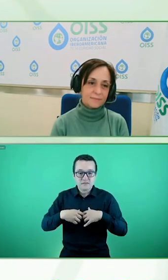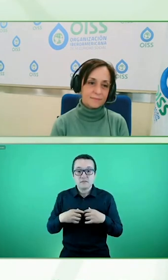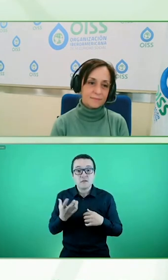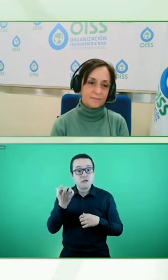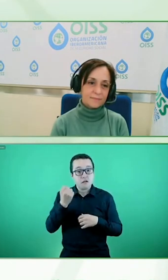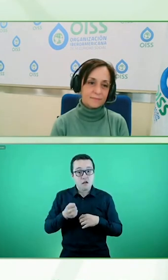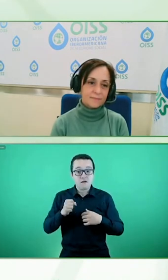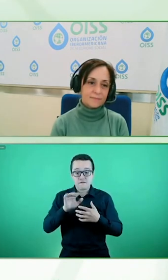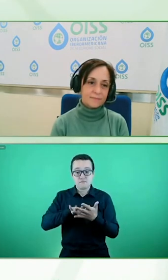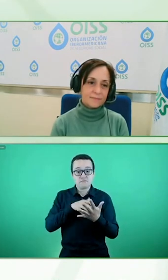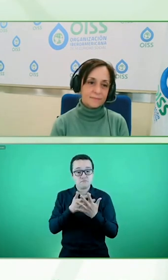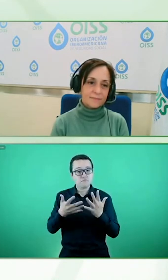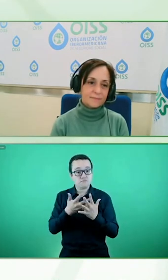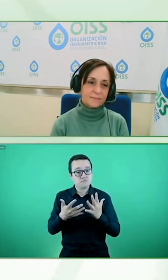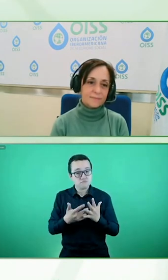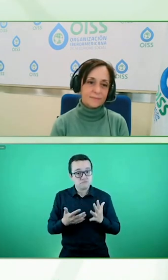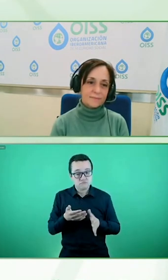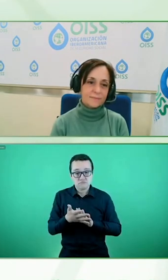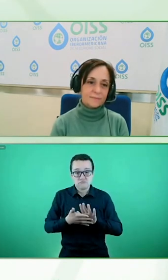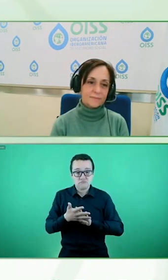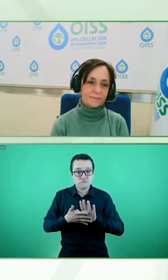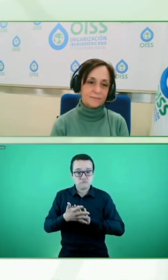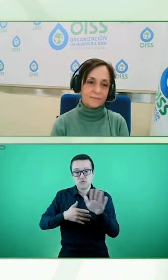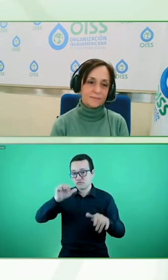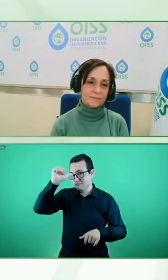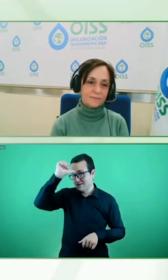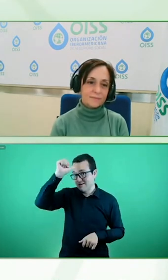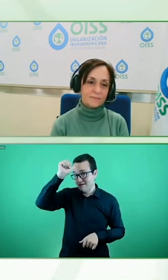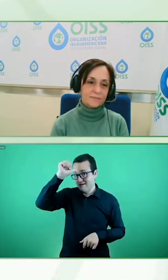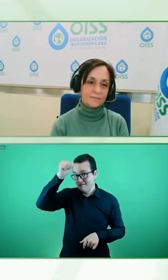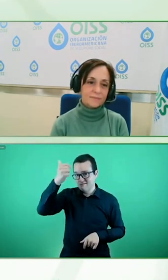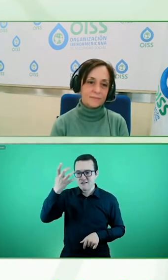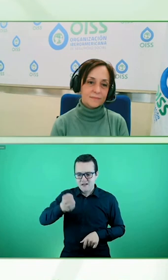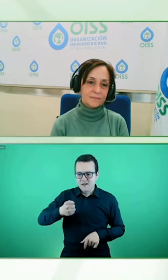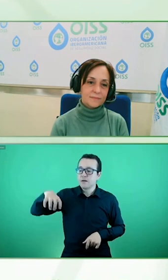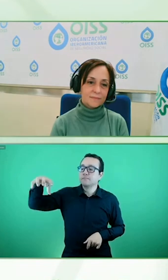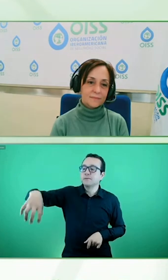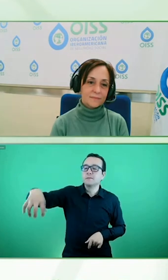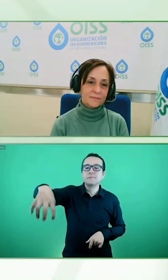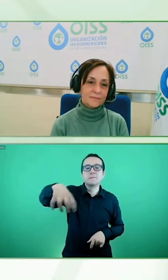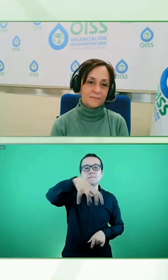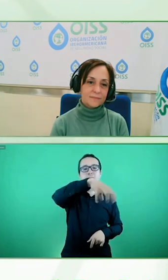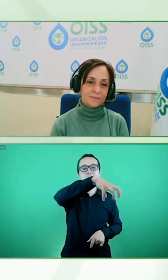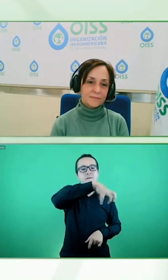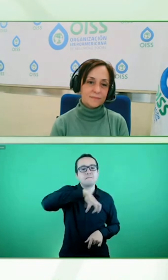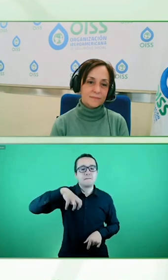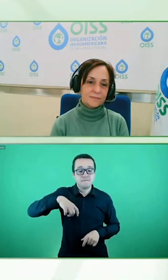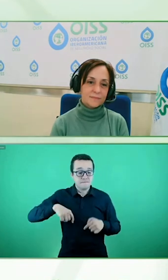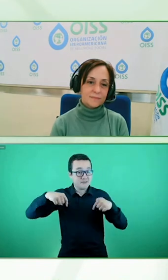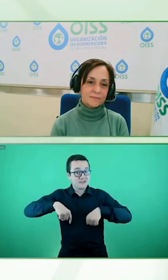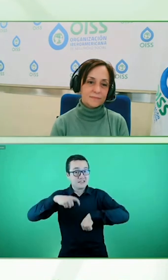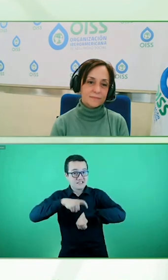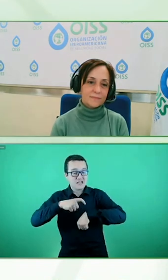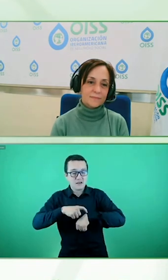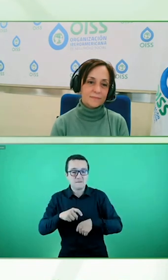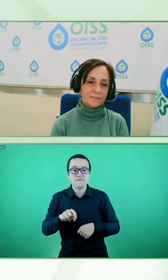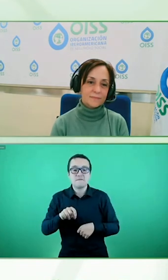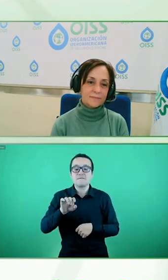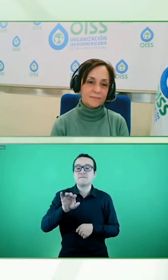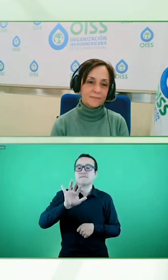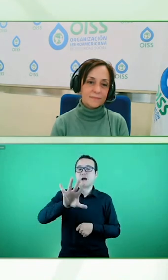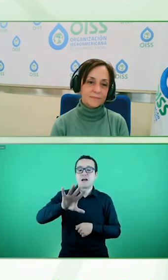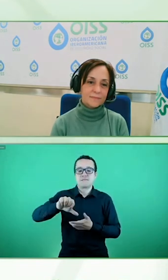en sus sucursales por el momento en cinco ciudades indias trabajan